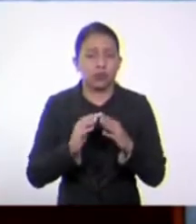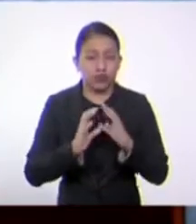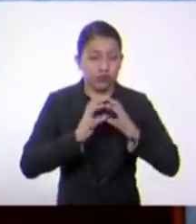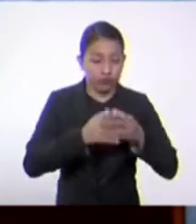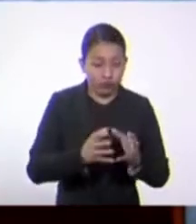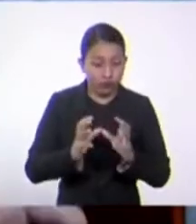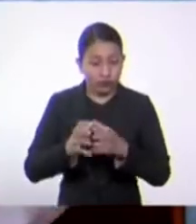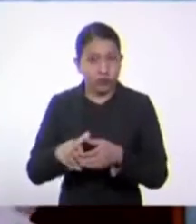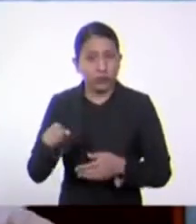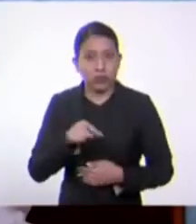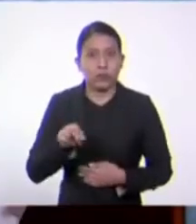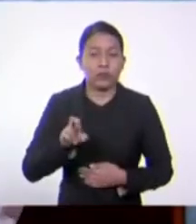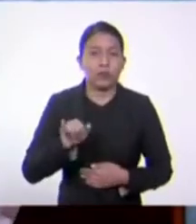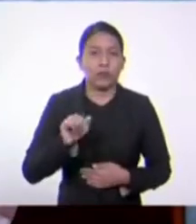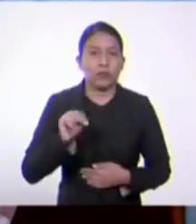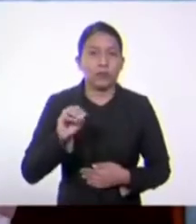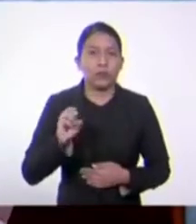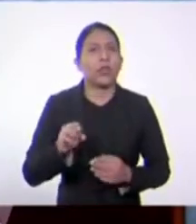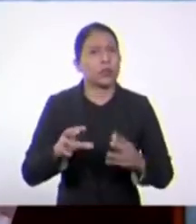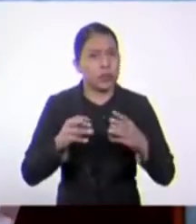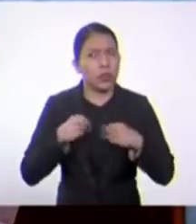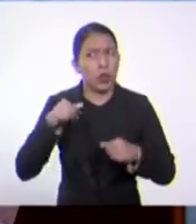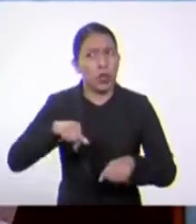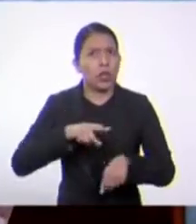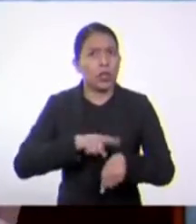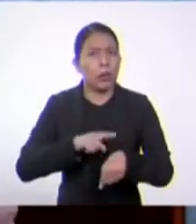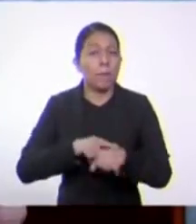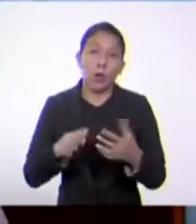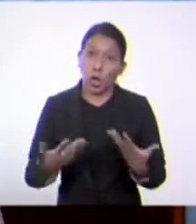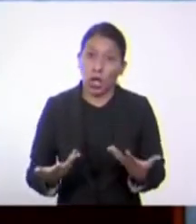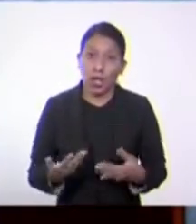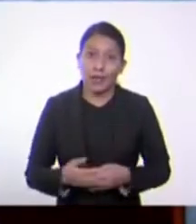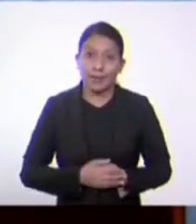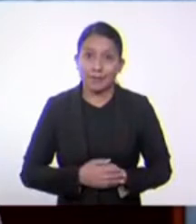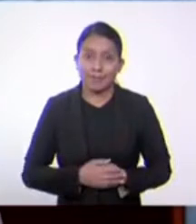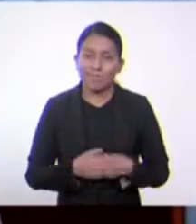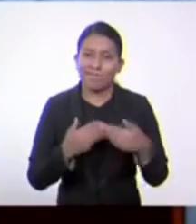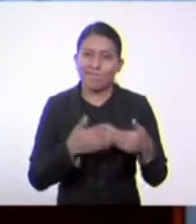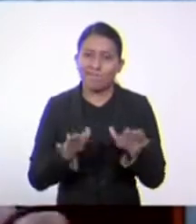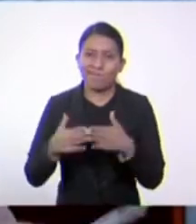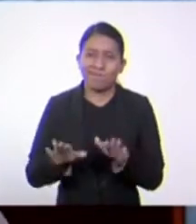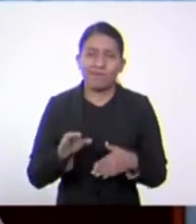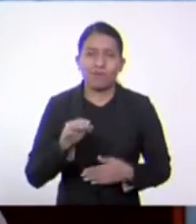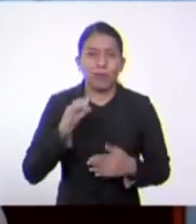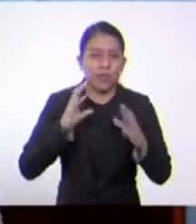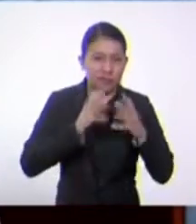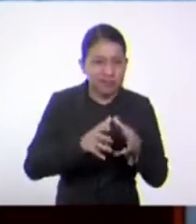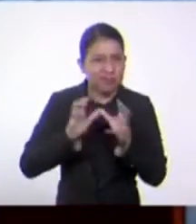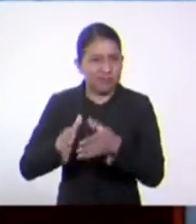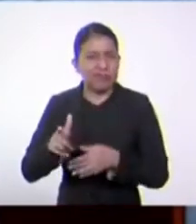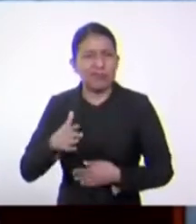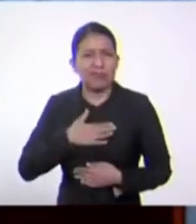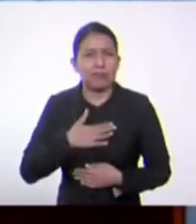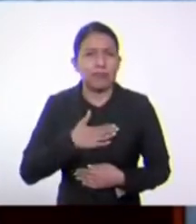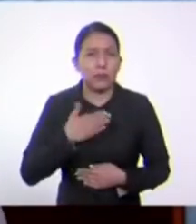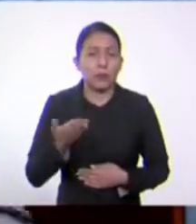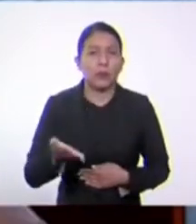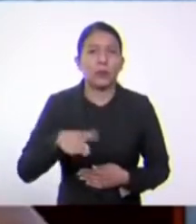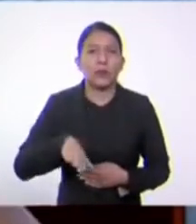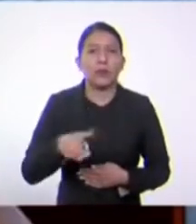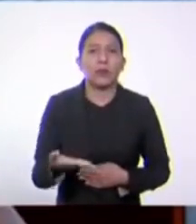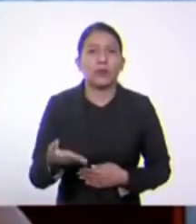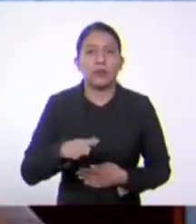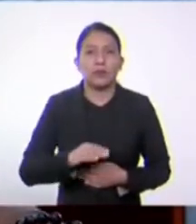reinos, que son aceptados hasta hoy, porque en diversos ámbitos todavía se sigue utilizando